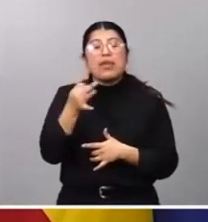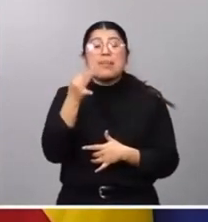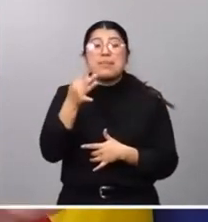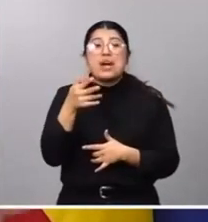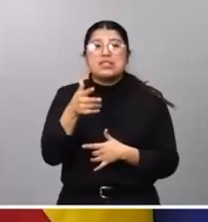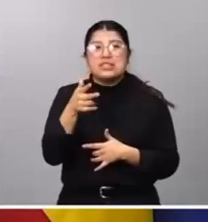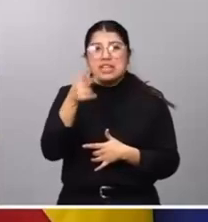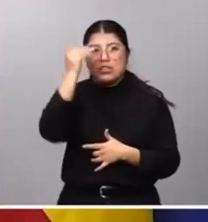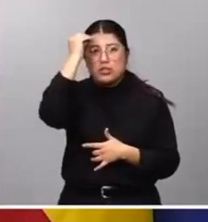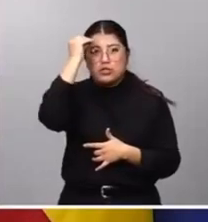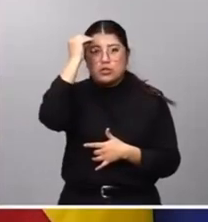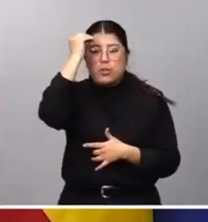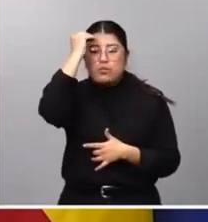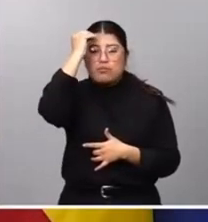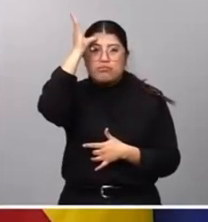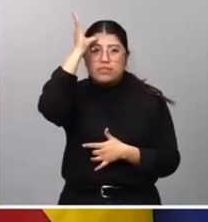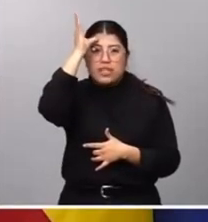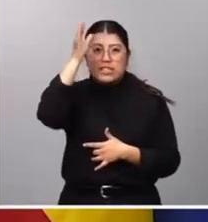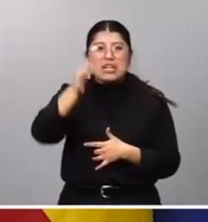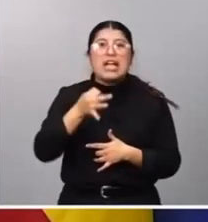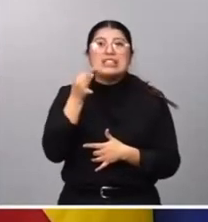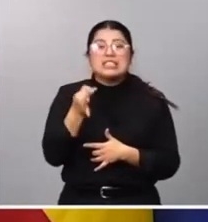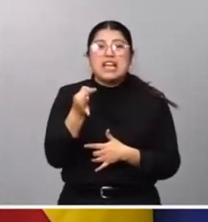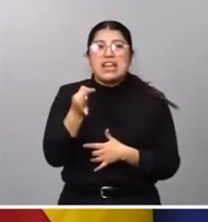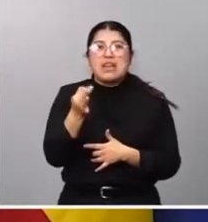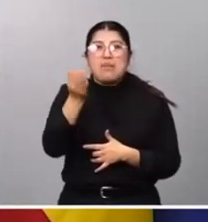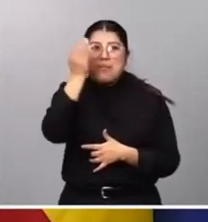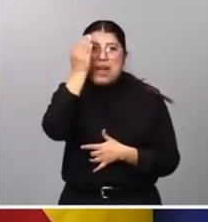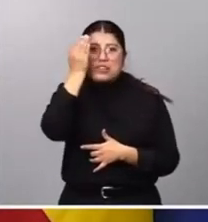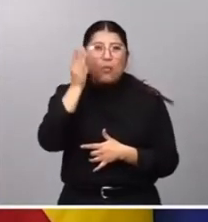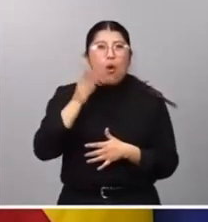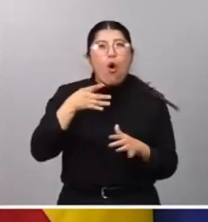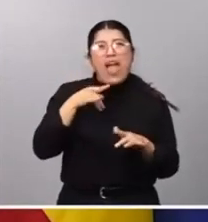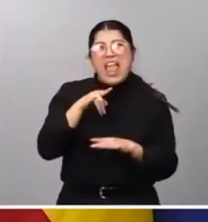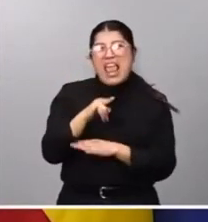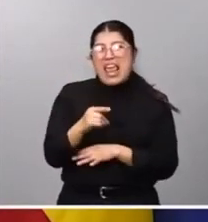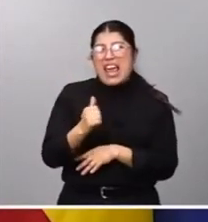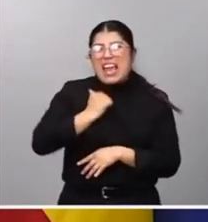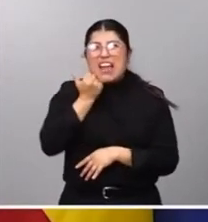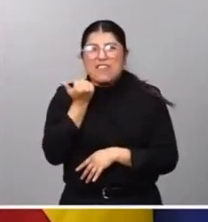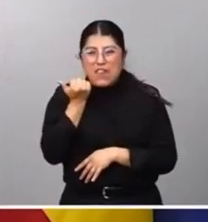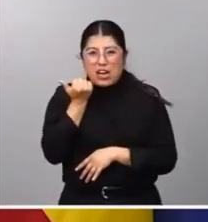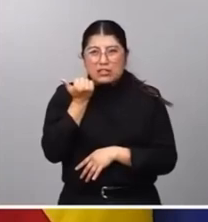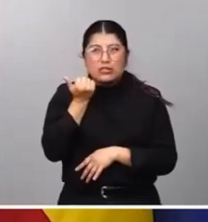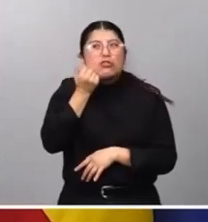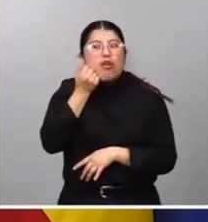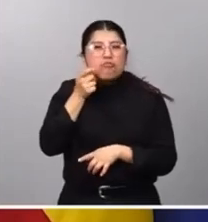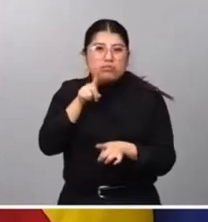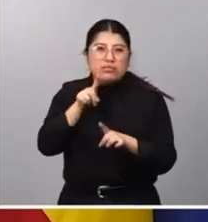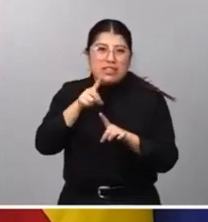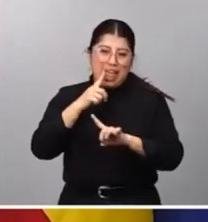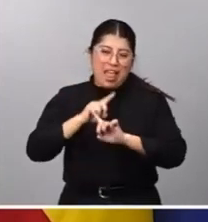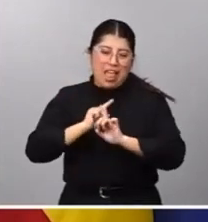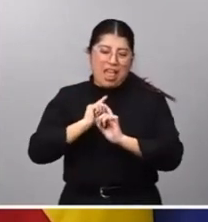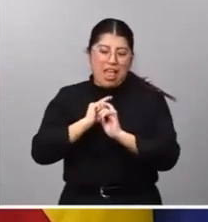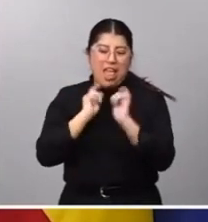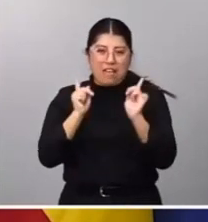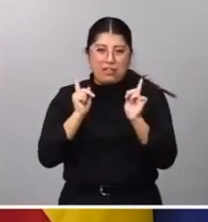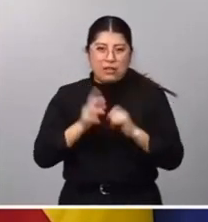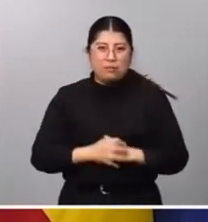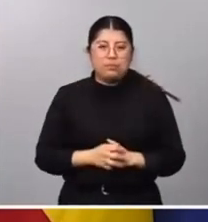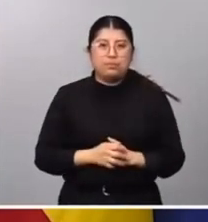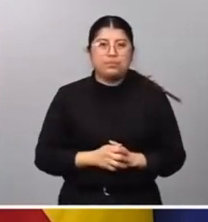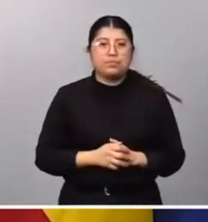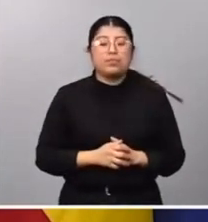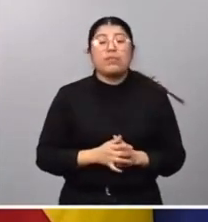intelectual, así como el combate contra la piratería. Y dejo para el final el fenómeno de la inteligencia artificial, que creo que es un fenómeno creciente y que